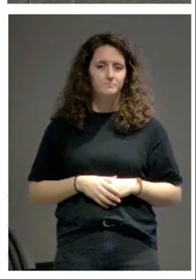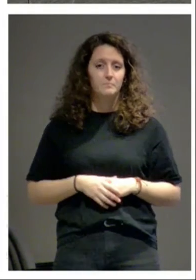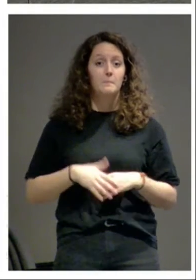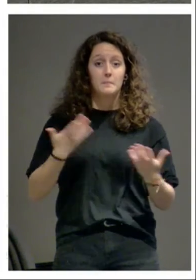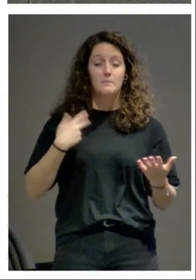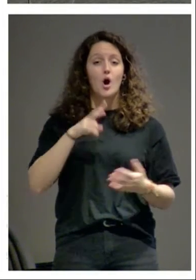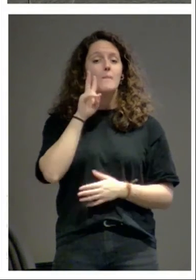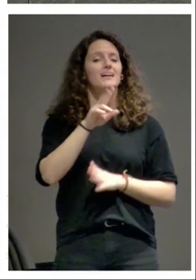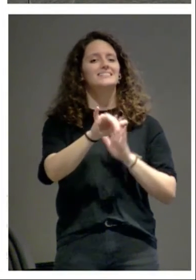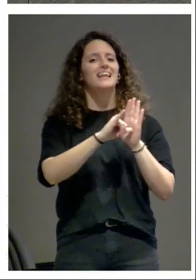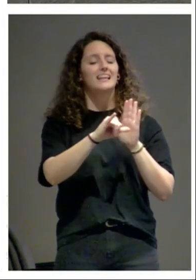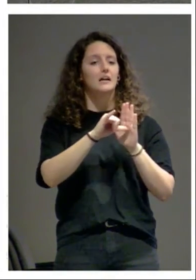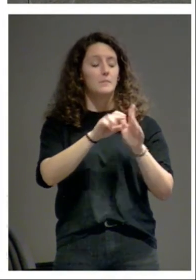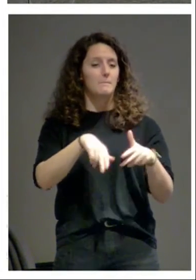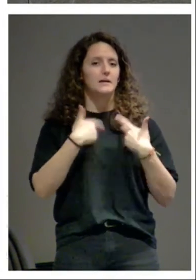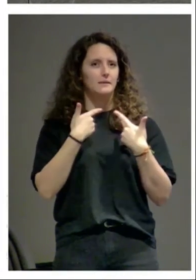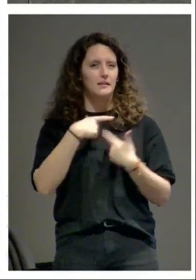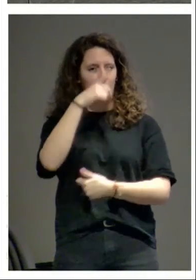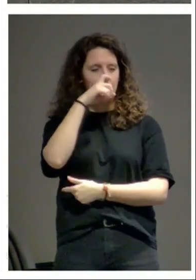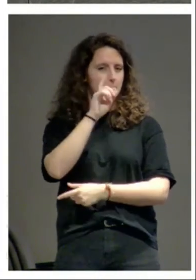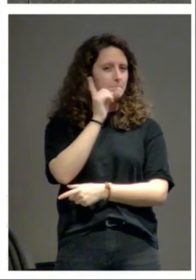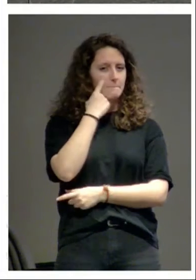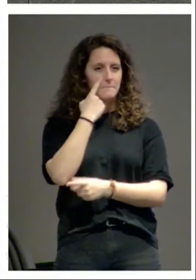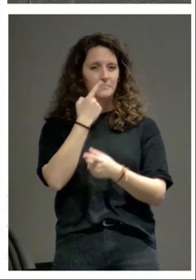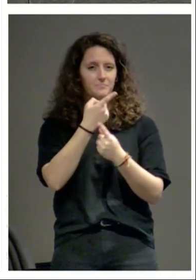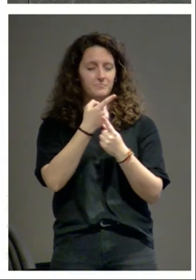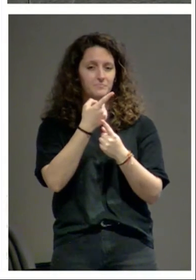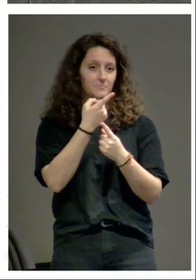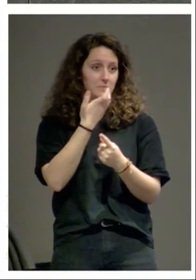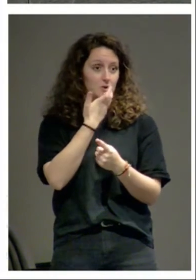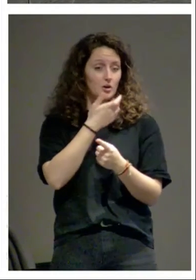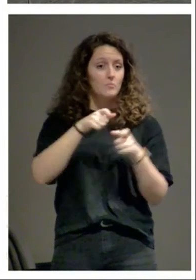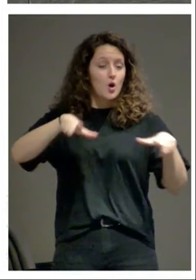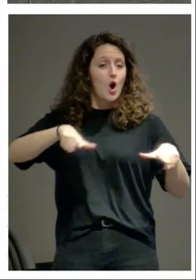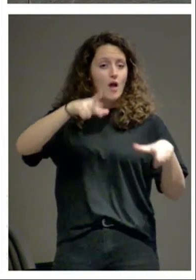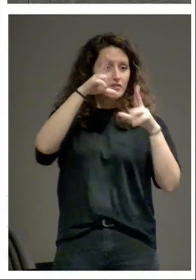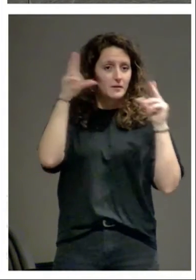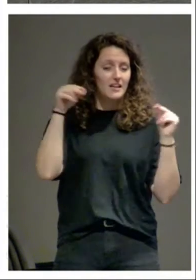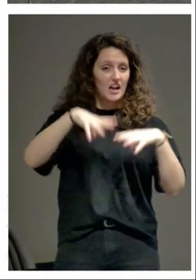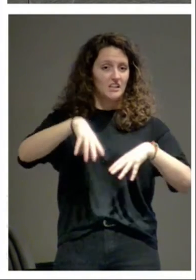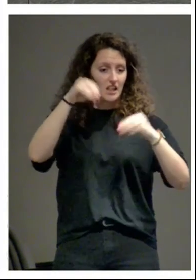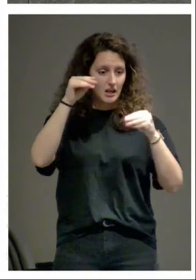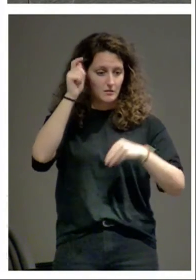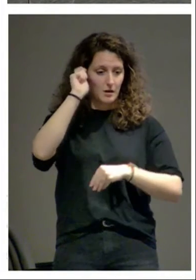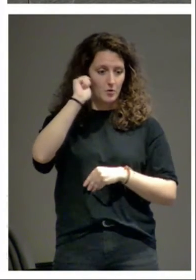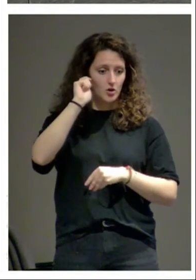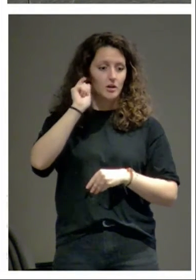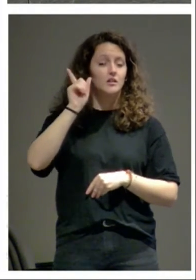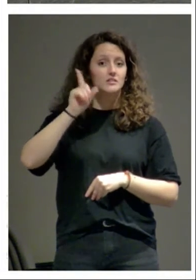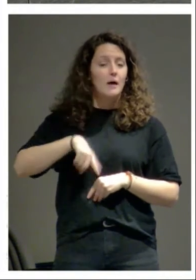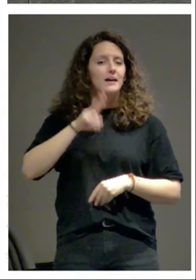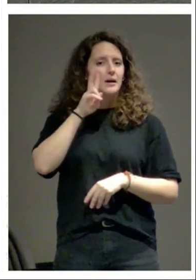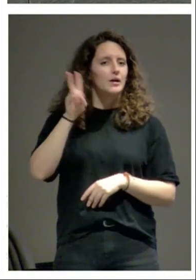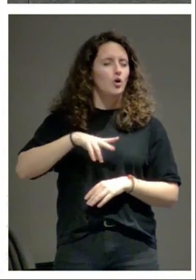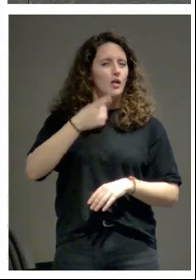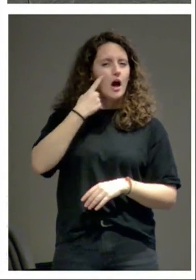cercana que ha permitido reconocer la enfermería de la catedral de Pamplona que ha permitido reconocer que